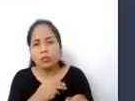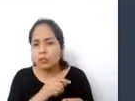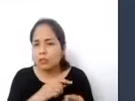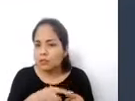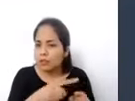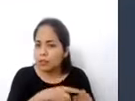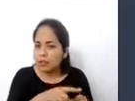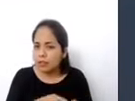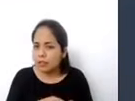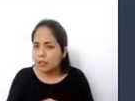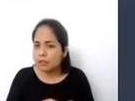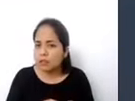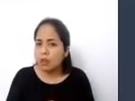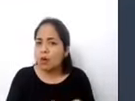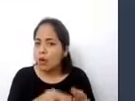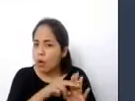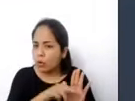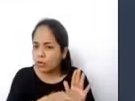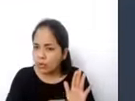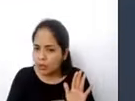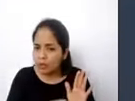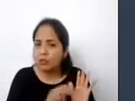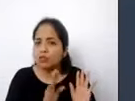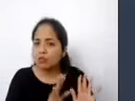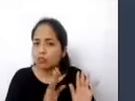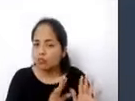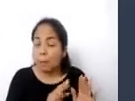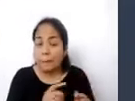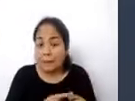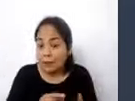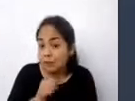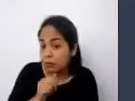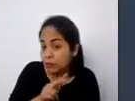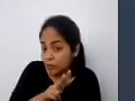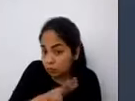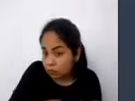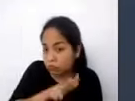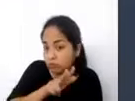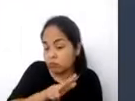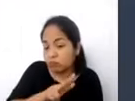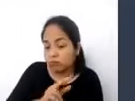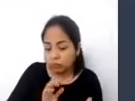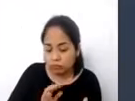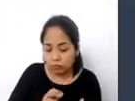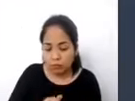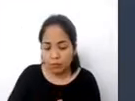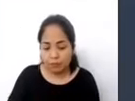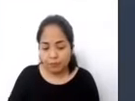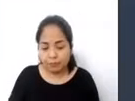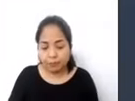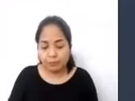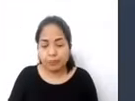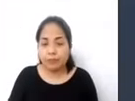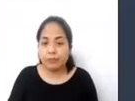terminado de aprobarse y todavía no la tenemos disponible.